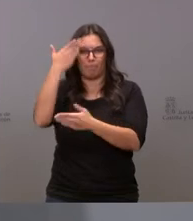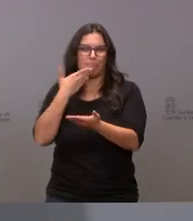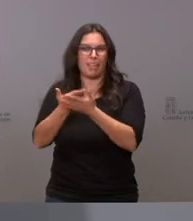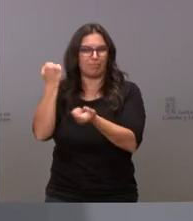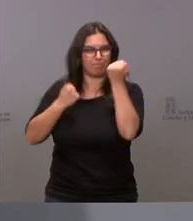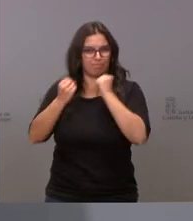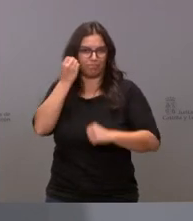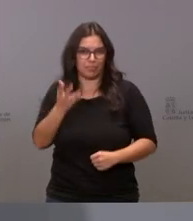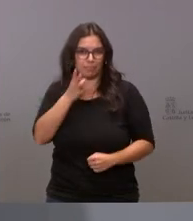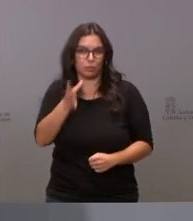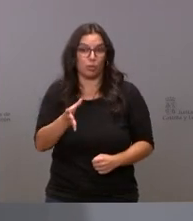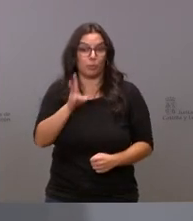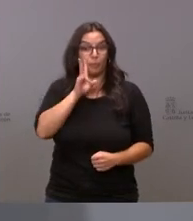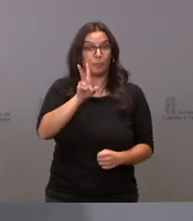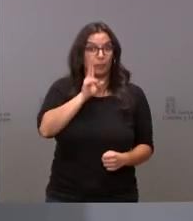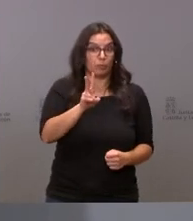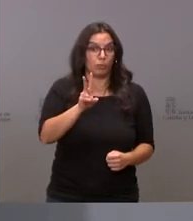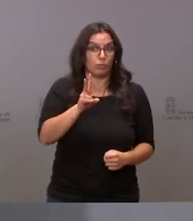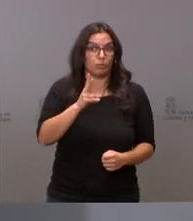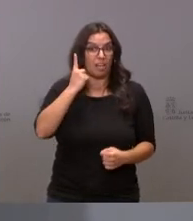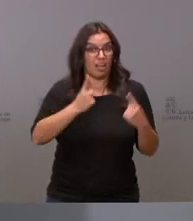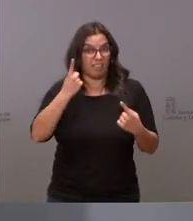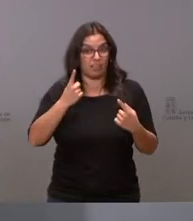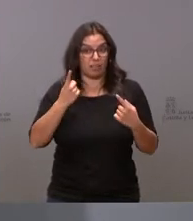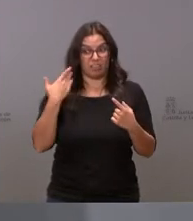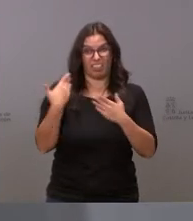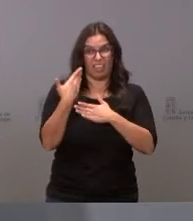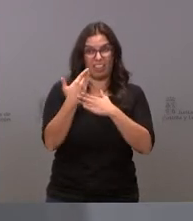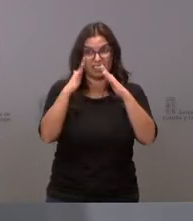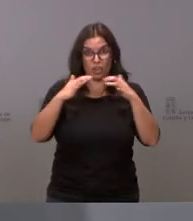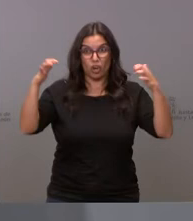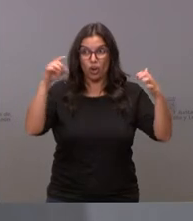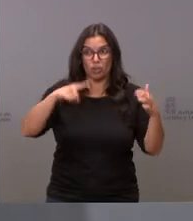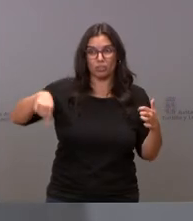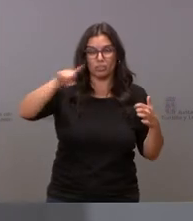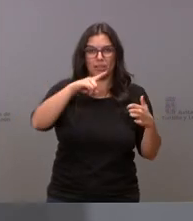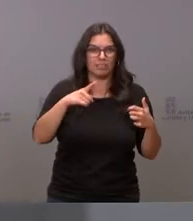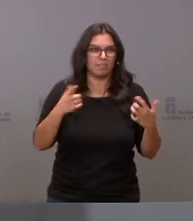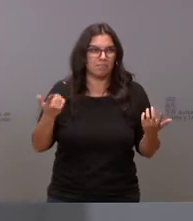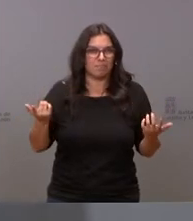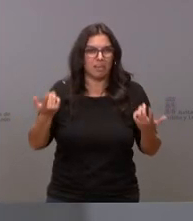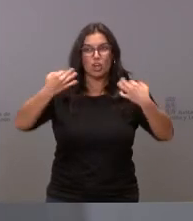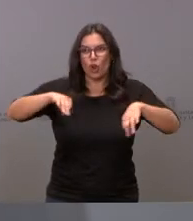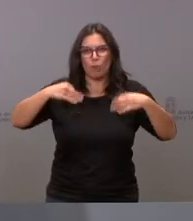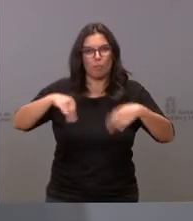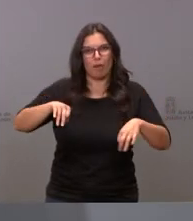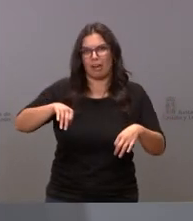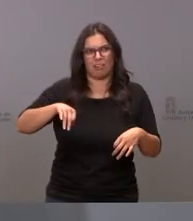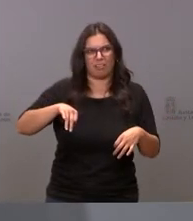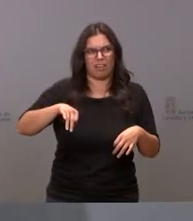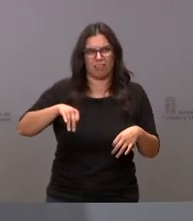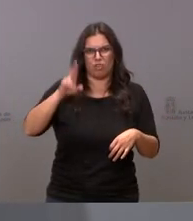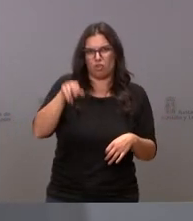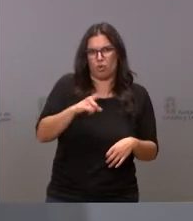lo que estamos viendo en algunas sesiones en estos últimos días está muy lejos de la normalidad que debería de imperar